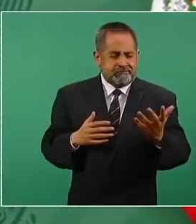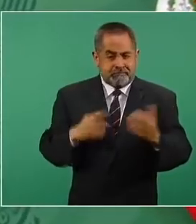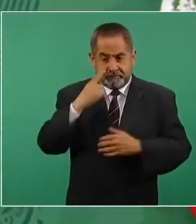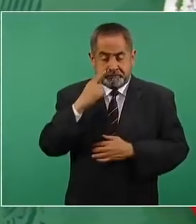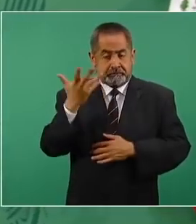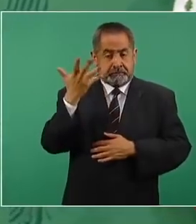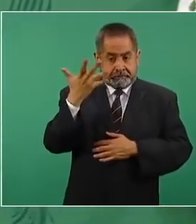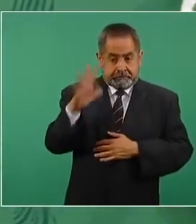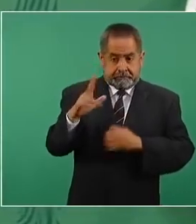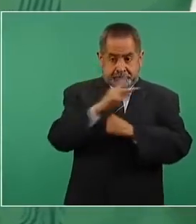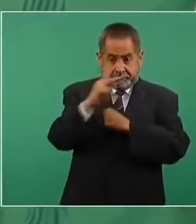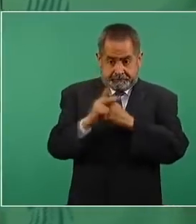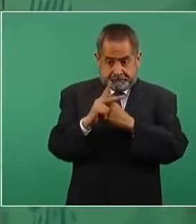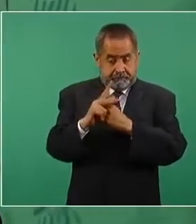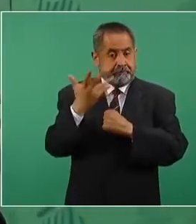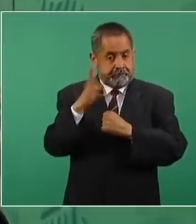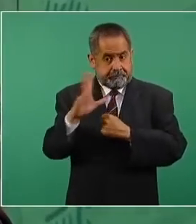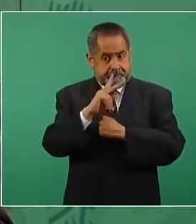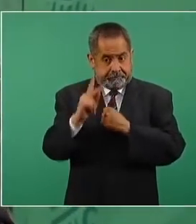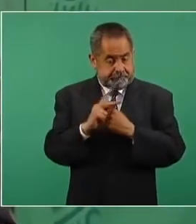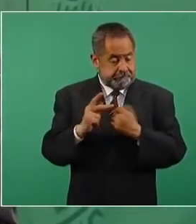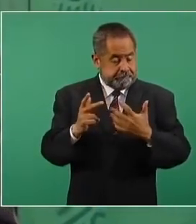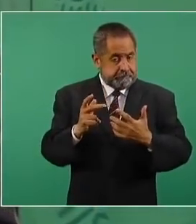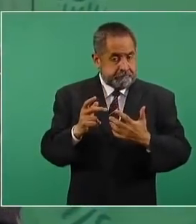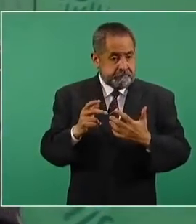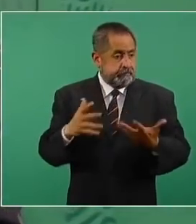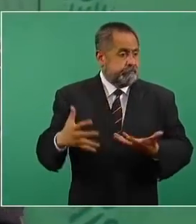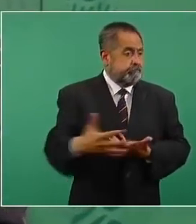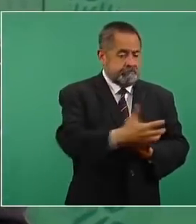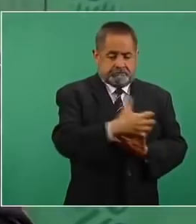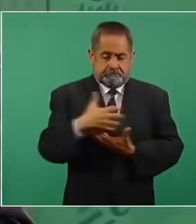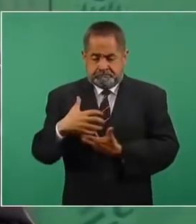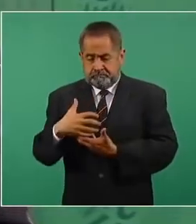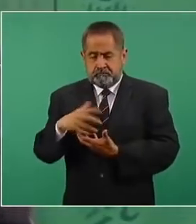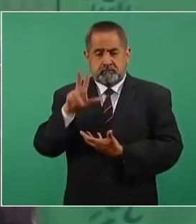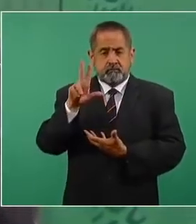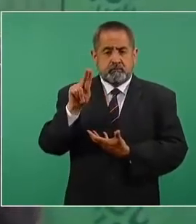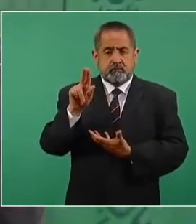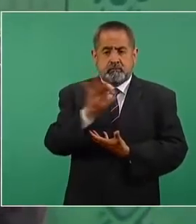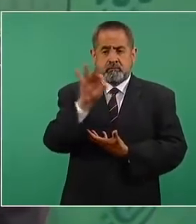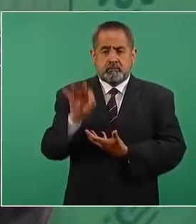tienen el 80 por ciento de las vacunas